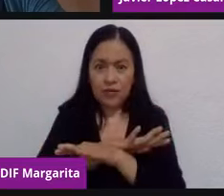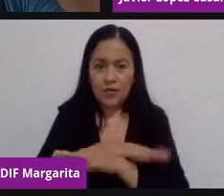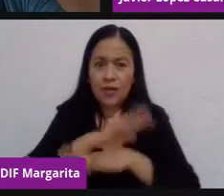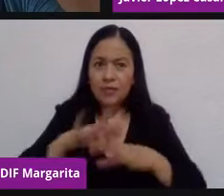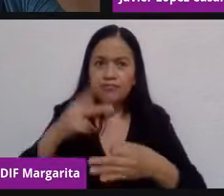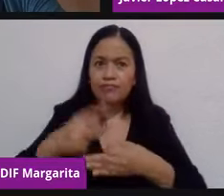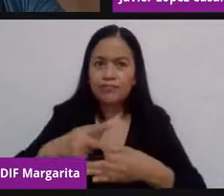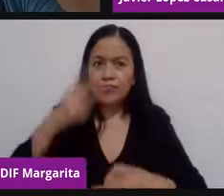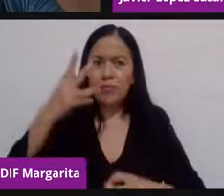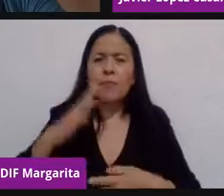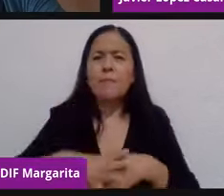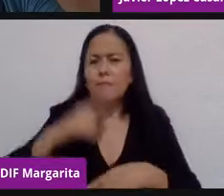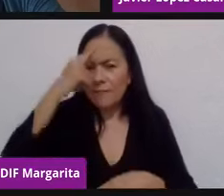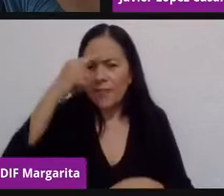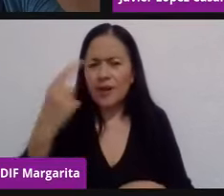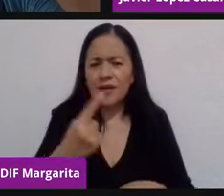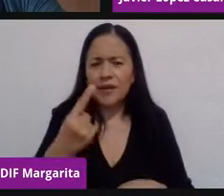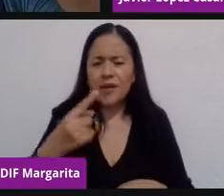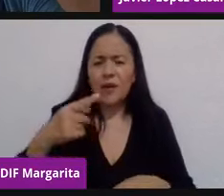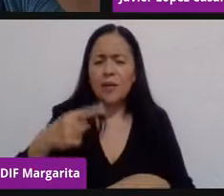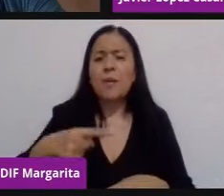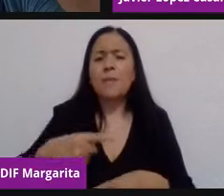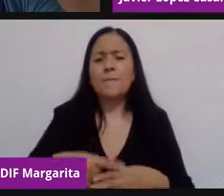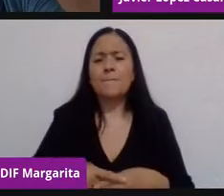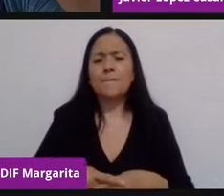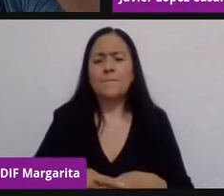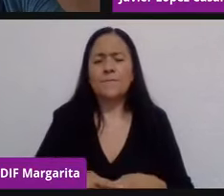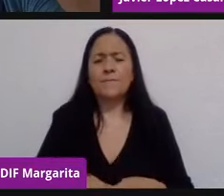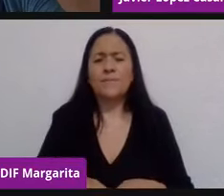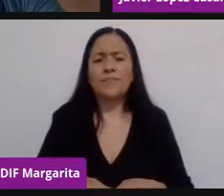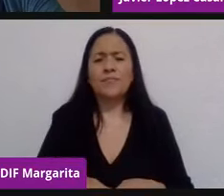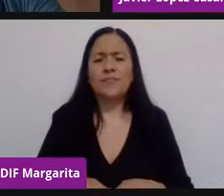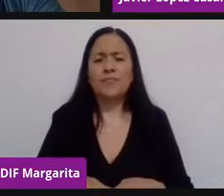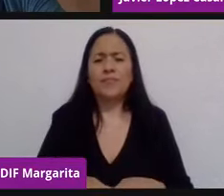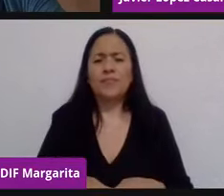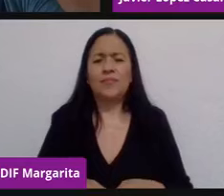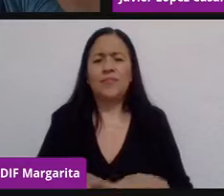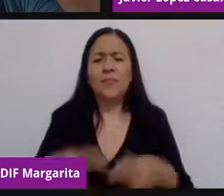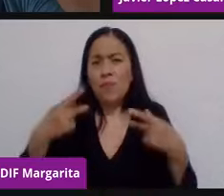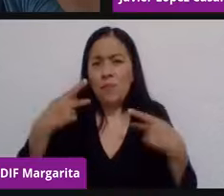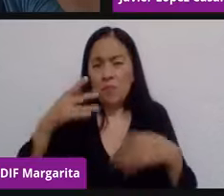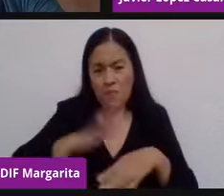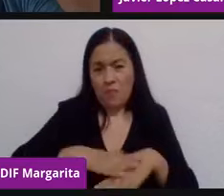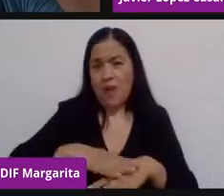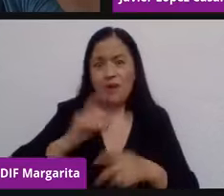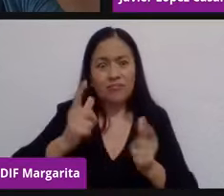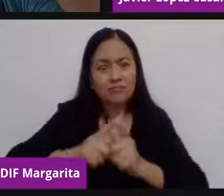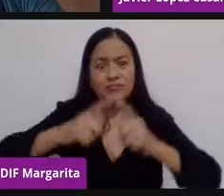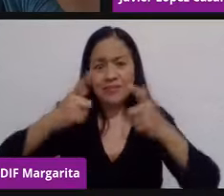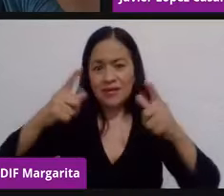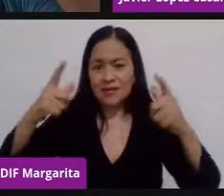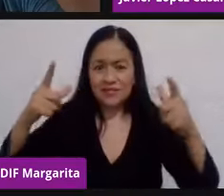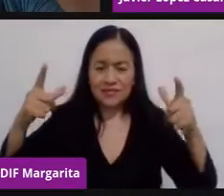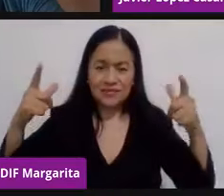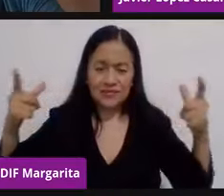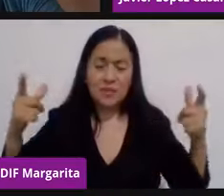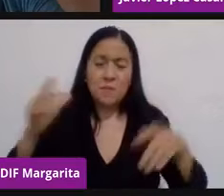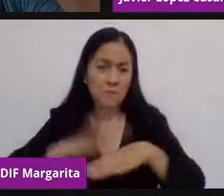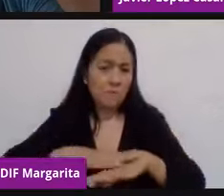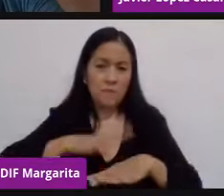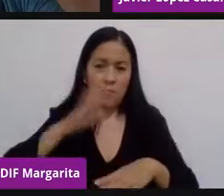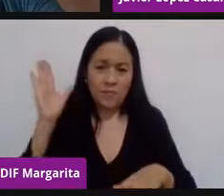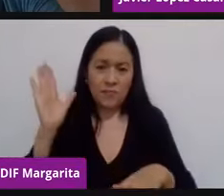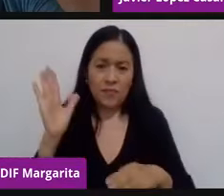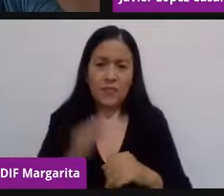un trampolín para fortalecer y de alguna manera, de manera exponencial, crecer estos conceptos, que se